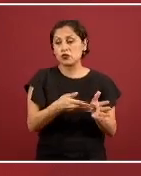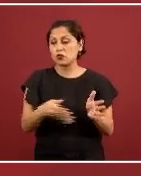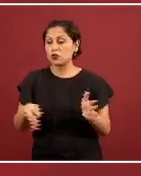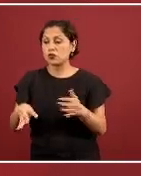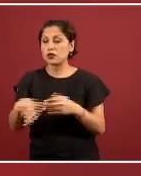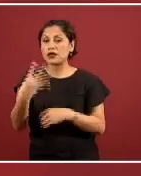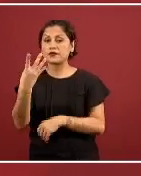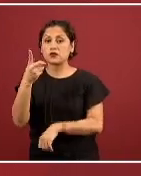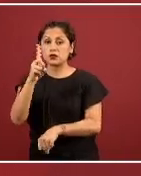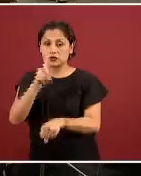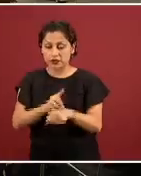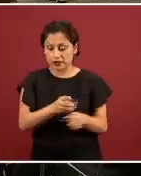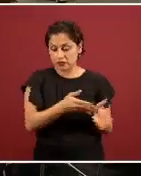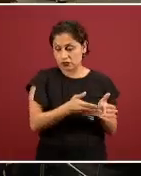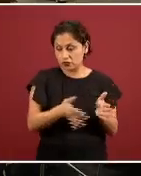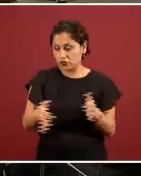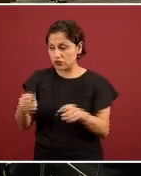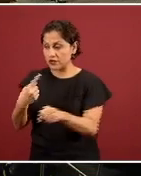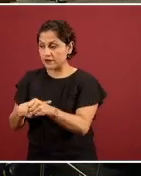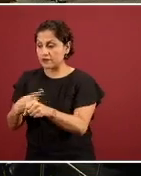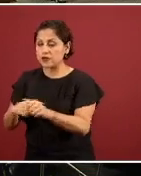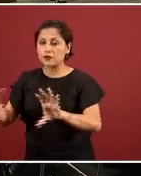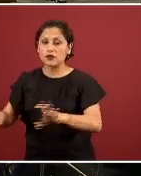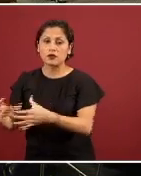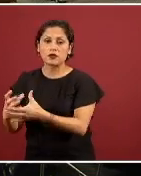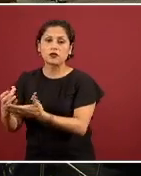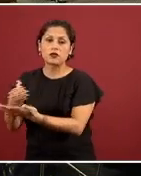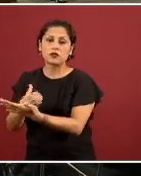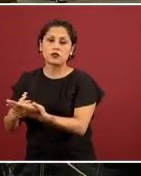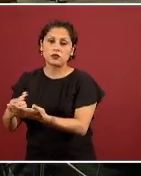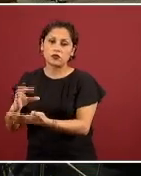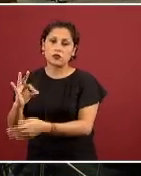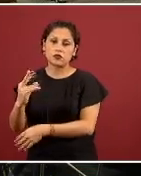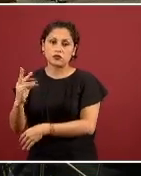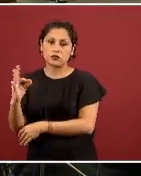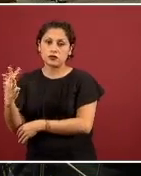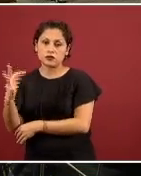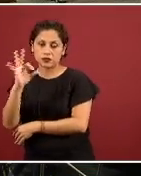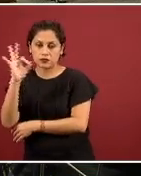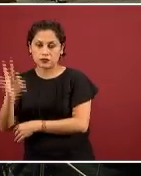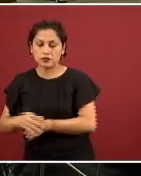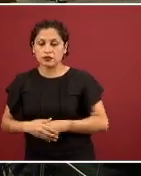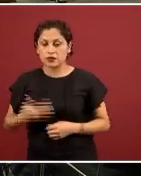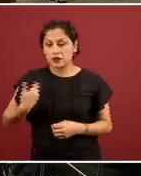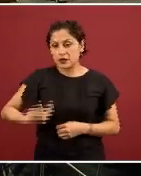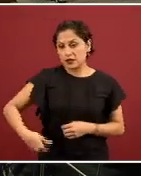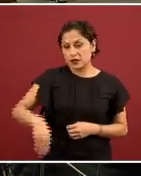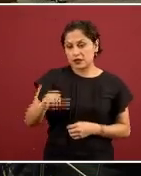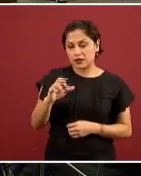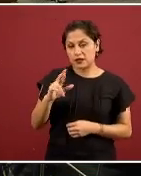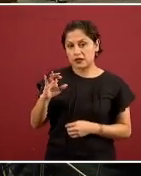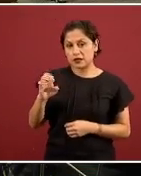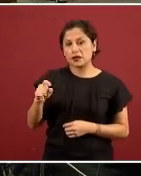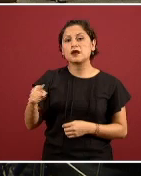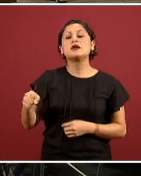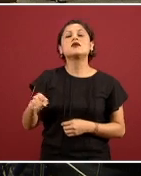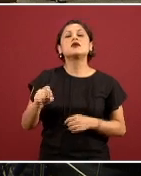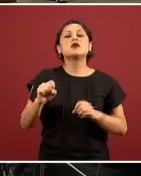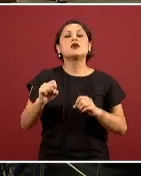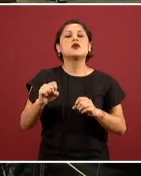que iniciaron sus síntomas gracias doctor Alomía última pregunta gracias Alejandro de la red de Círculo Digital de manera muy concreta